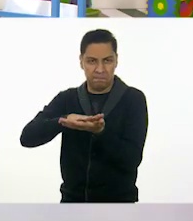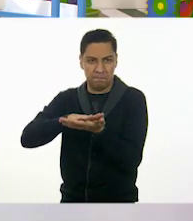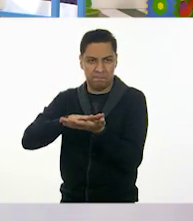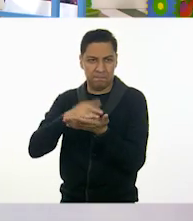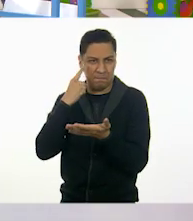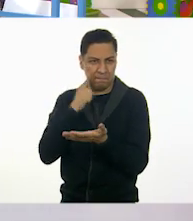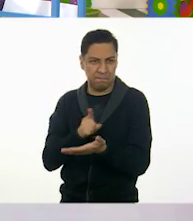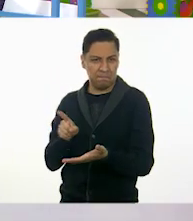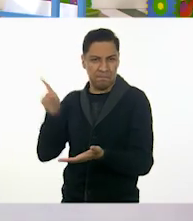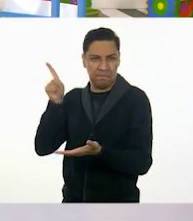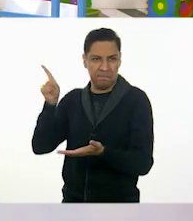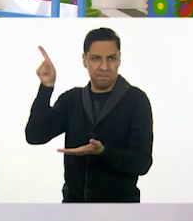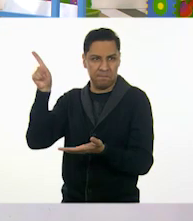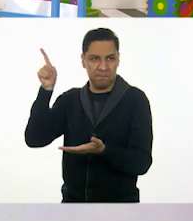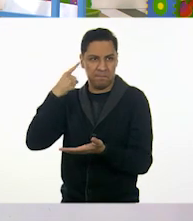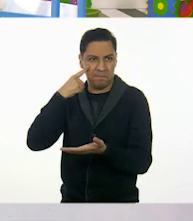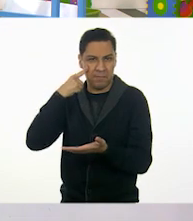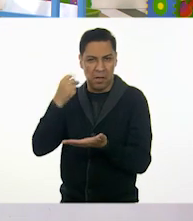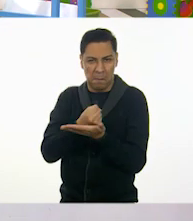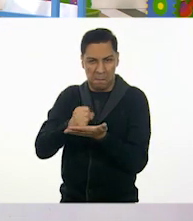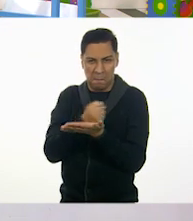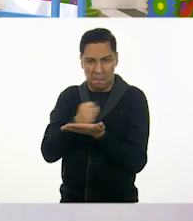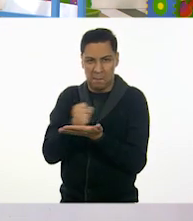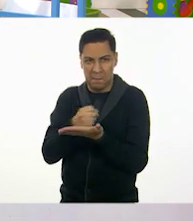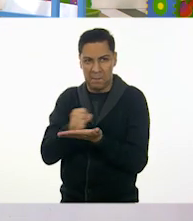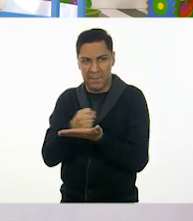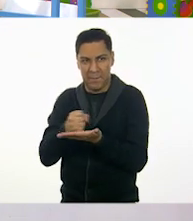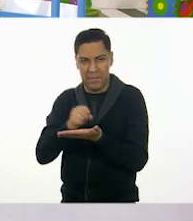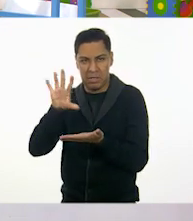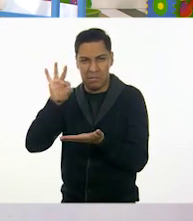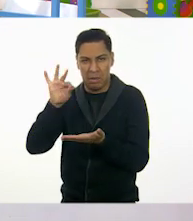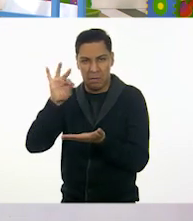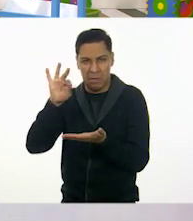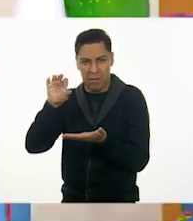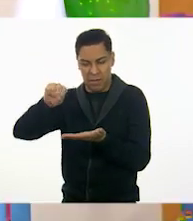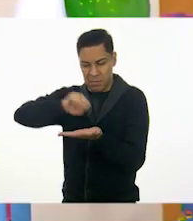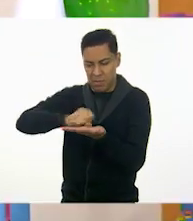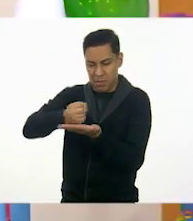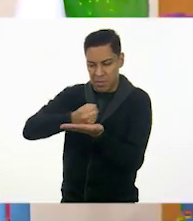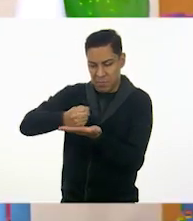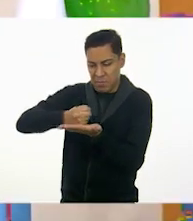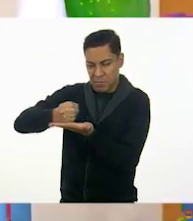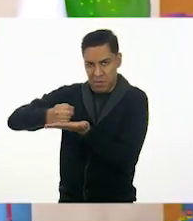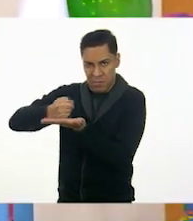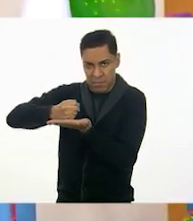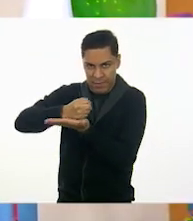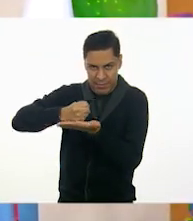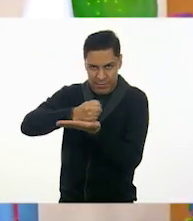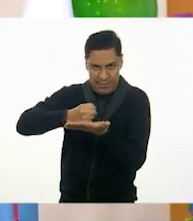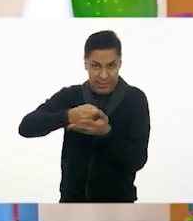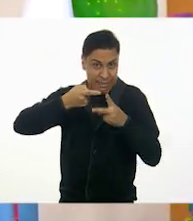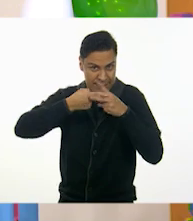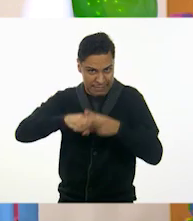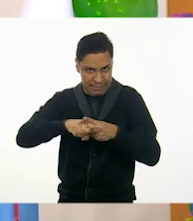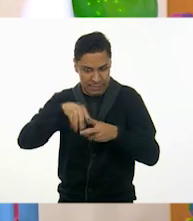Un poco de pegamento. Mira, bien. Es para que empieces a pegar y decores